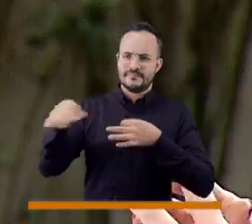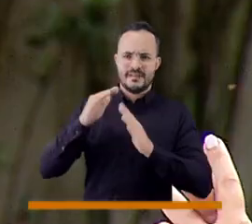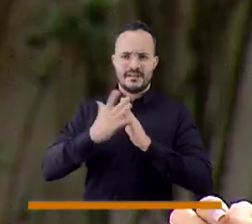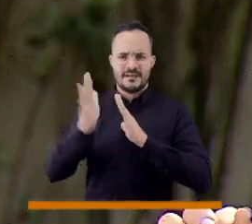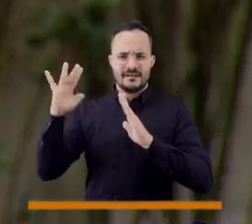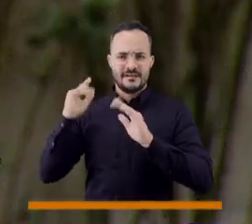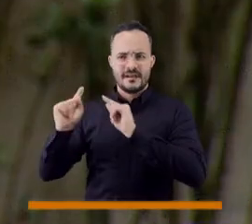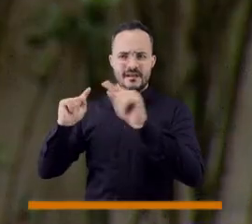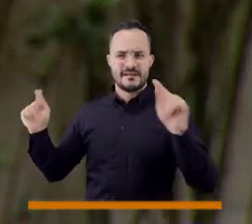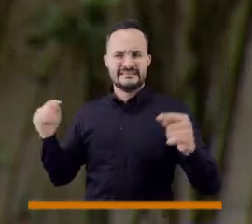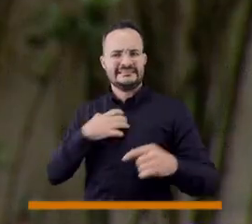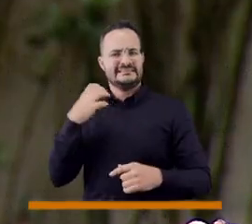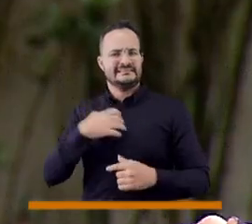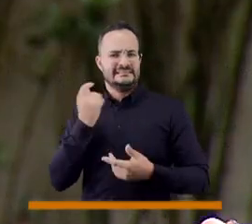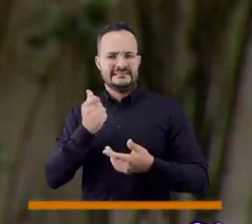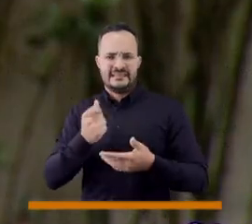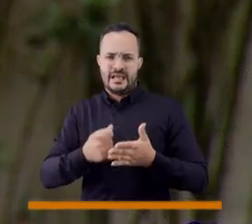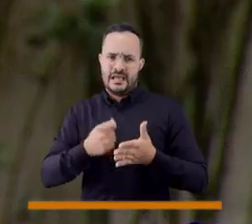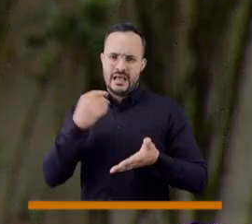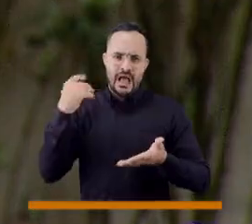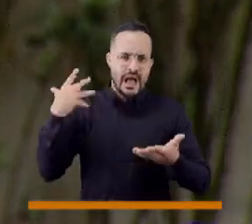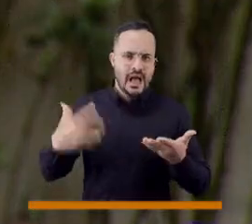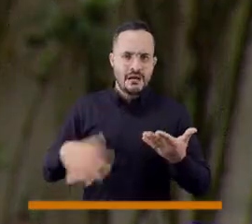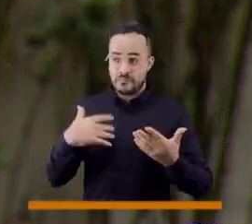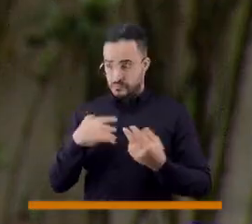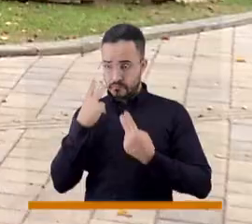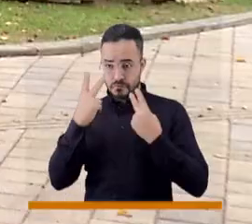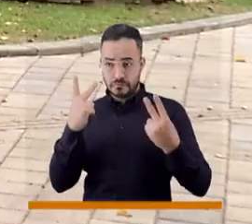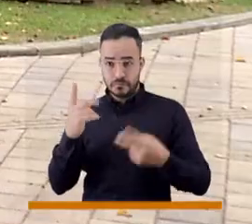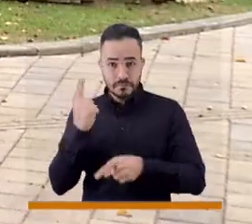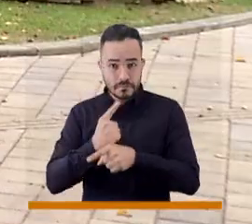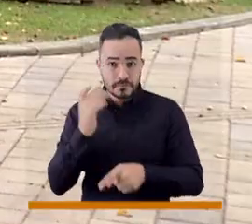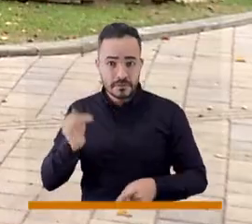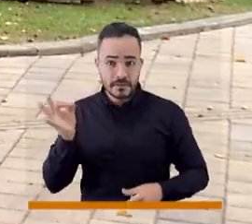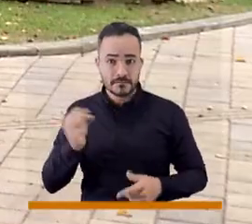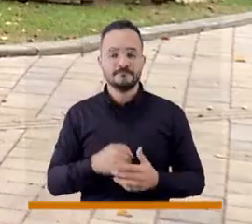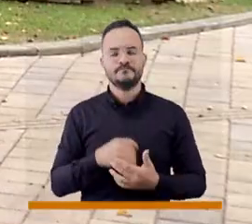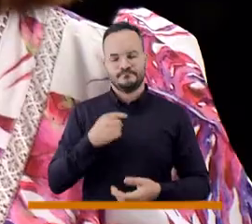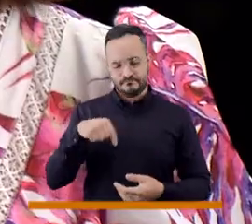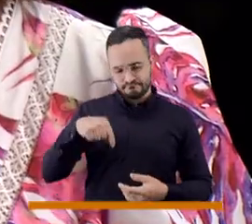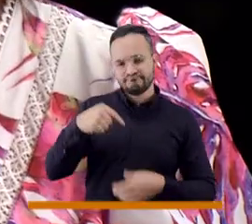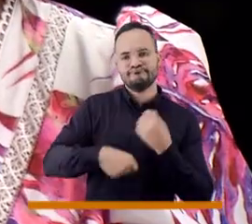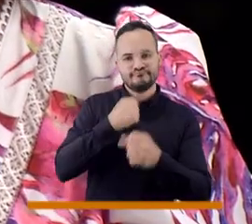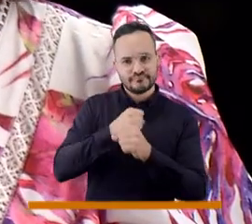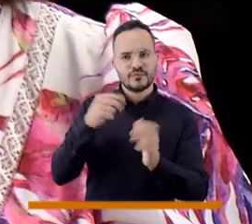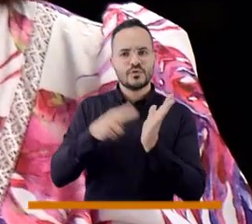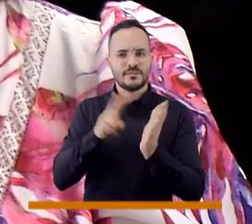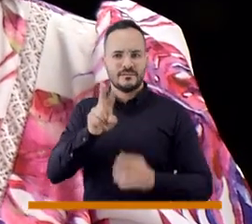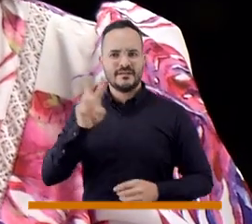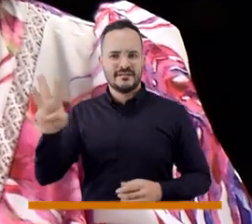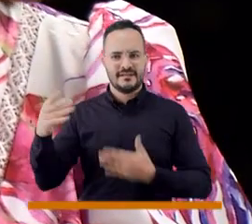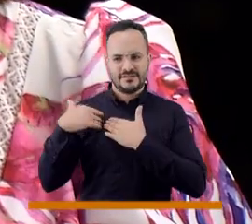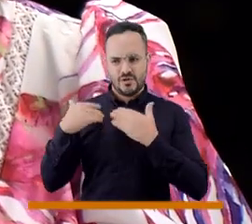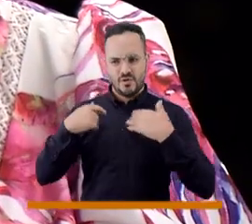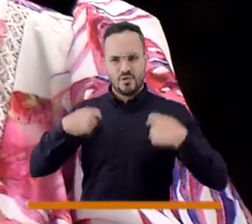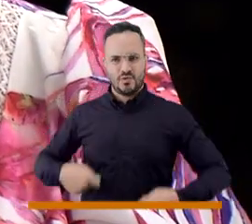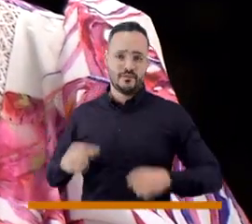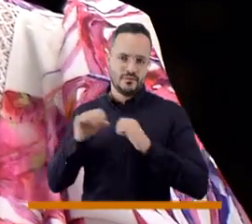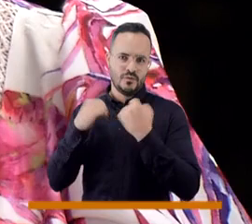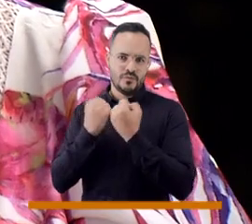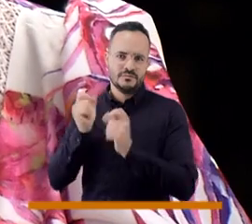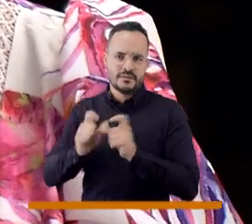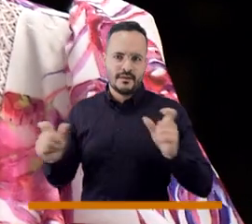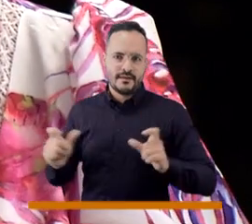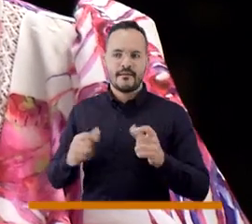de los corregimientos. ¿Qué tanto ha logrado usted evidenciar esta situación? A partir de este año 2023, en nuestro ejercicio como